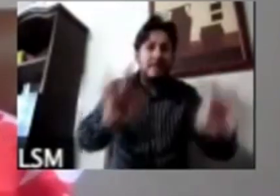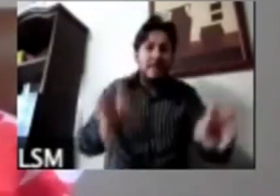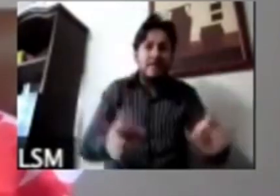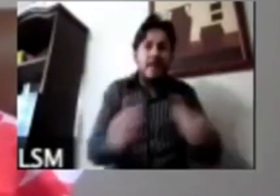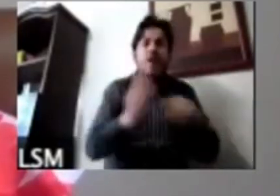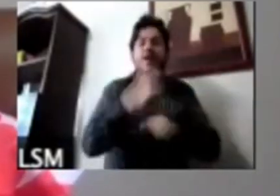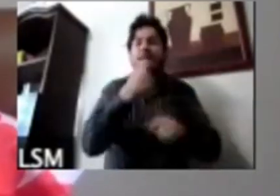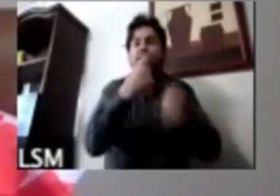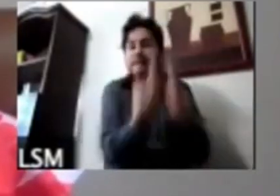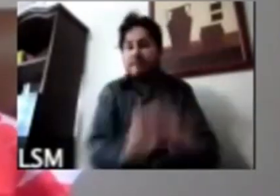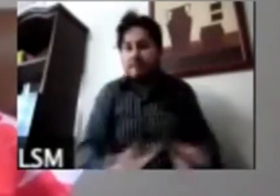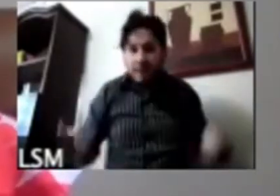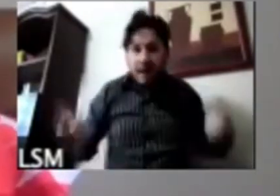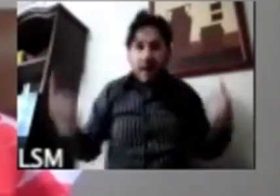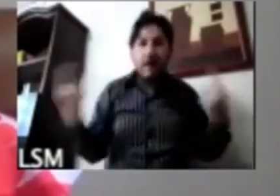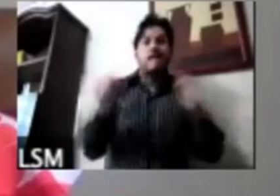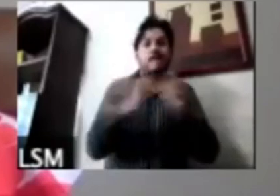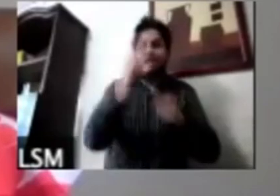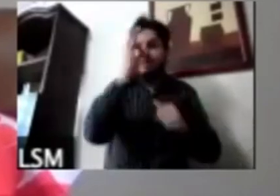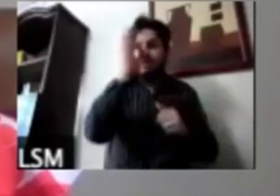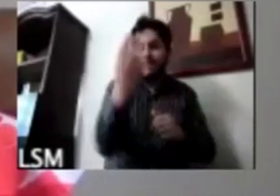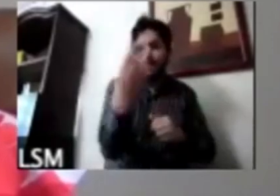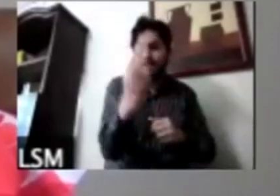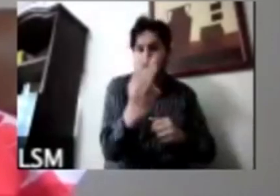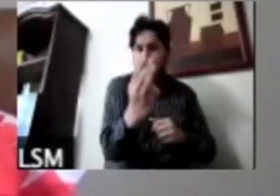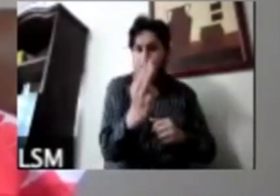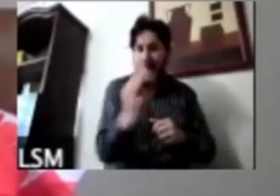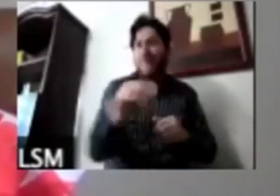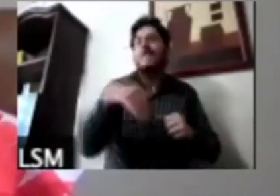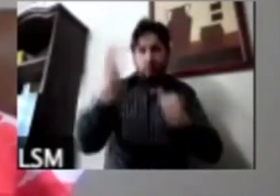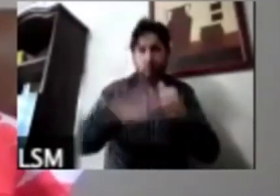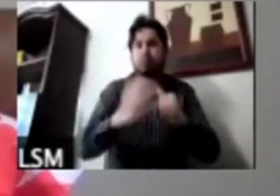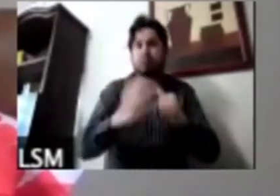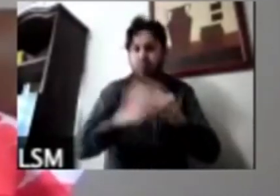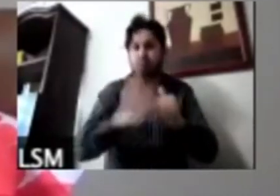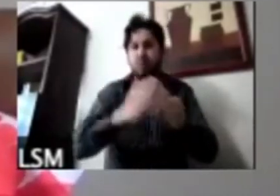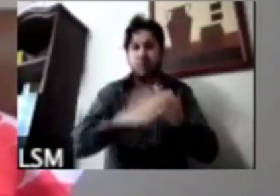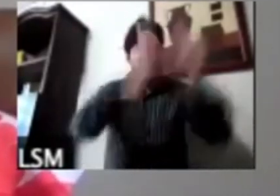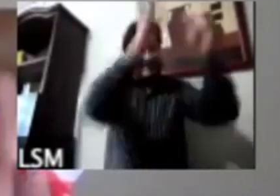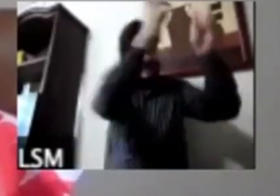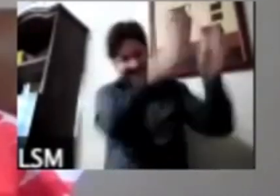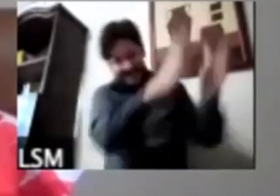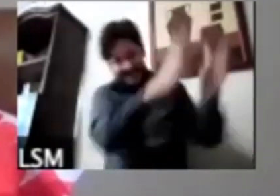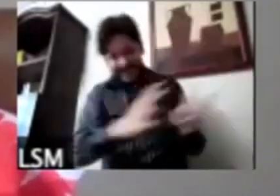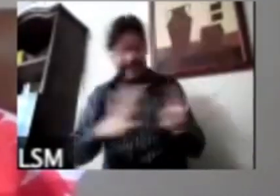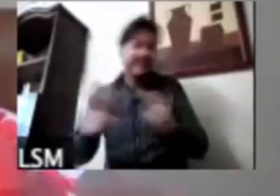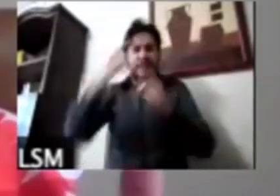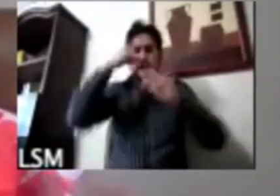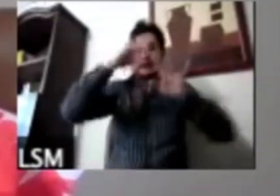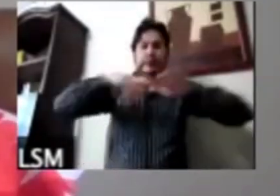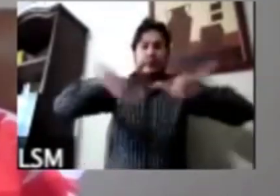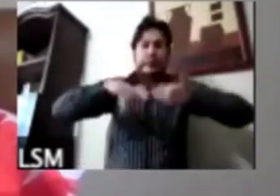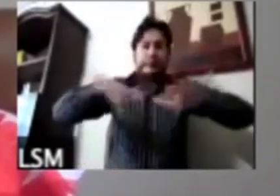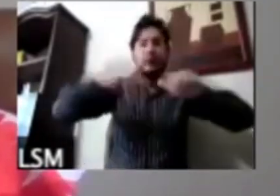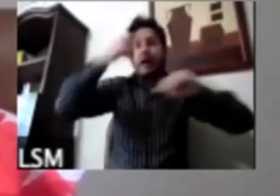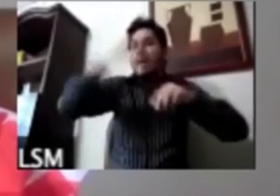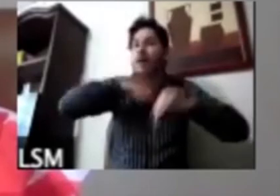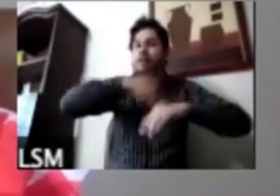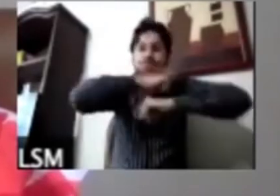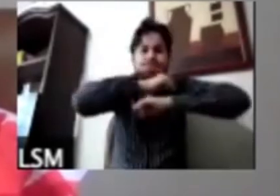la información de mayo la acabamos de levantar pronto tendremos esta información para compartirla con todo el auditorio